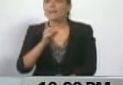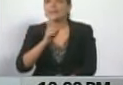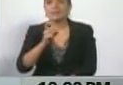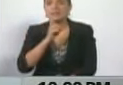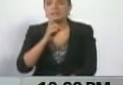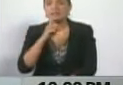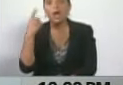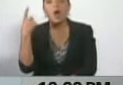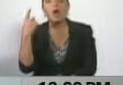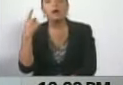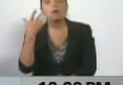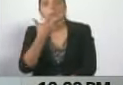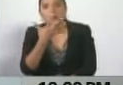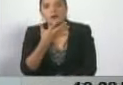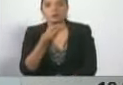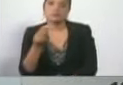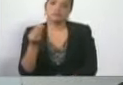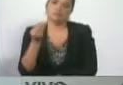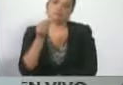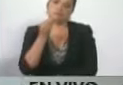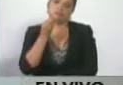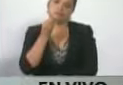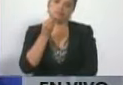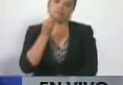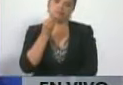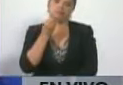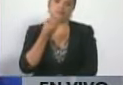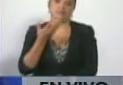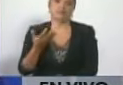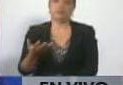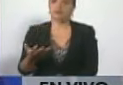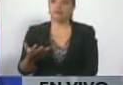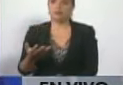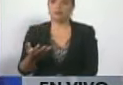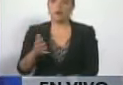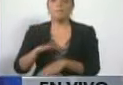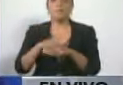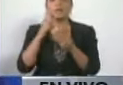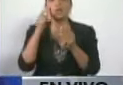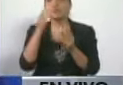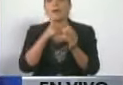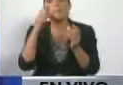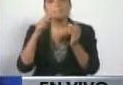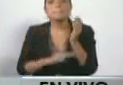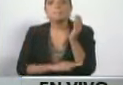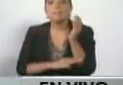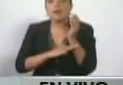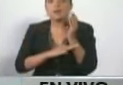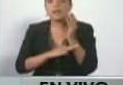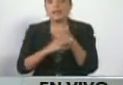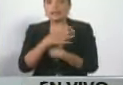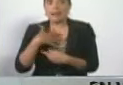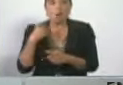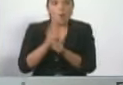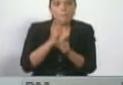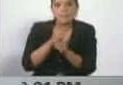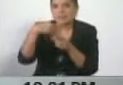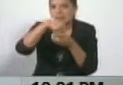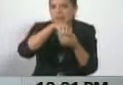Las estupideces que cometió en su inmadurez y en su competencia interna. Ahora,